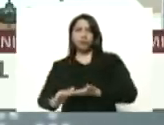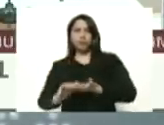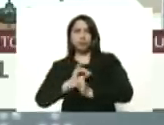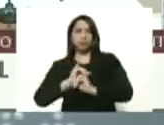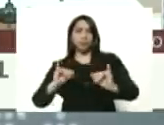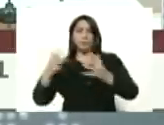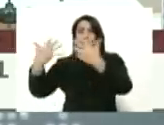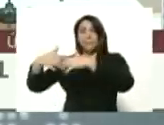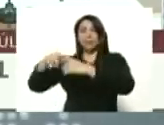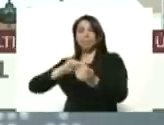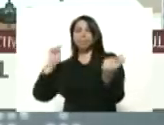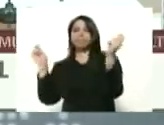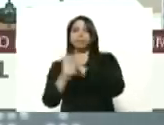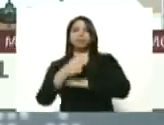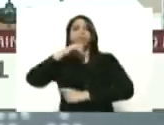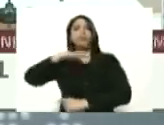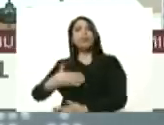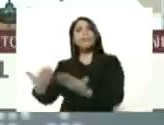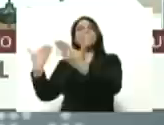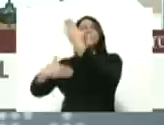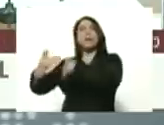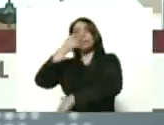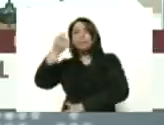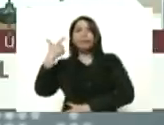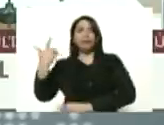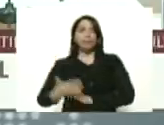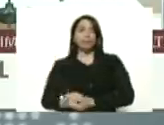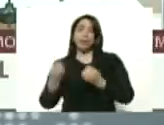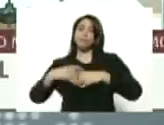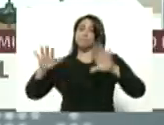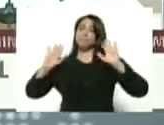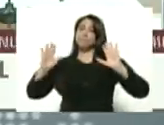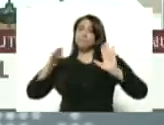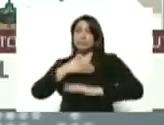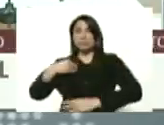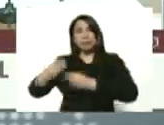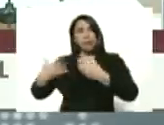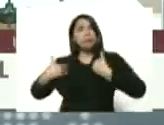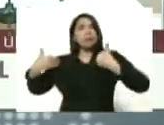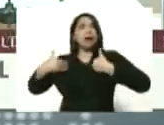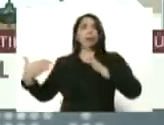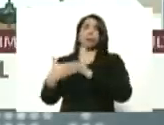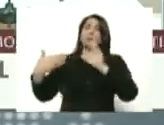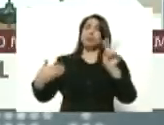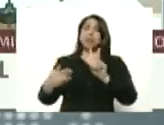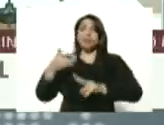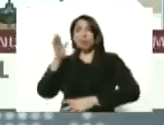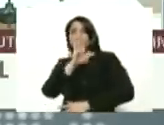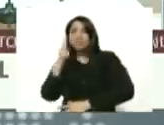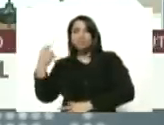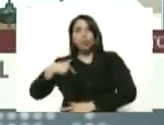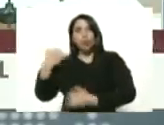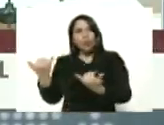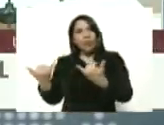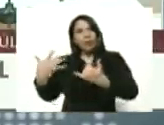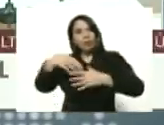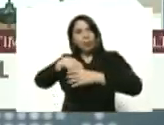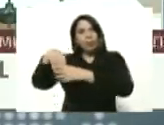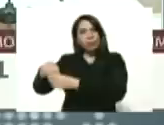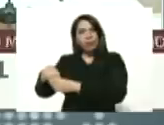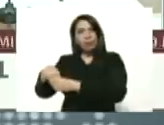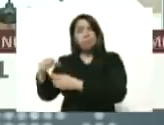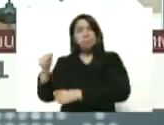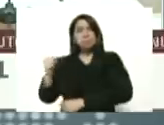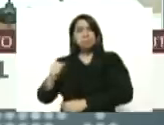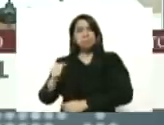directv se convirtió en historia pasada bueno quisieron hacerle un daño en medio de la cuarentena si